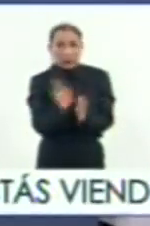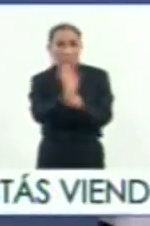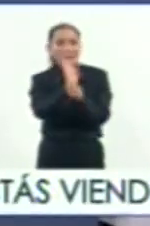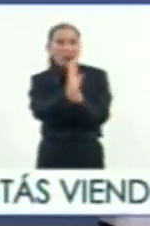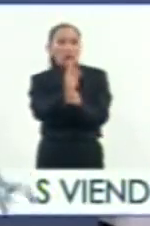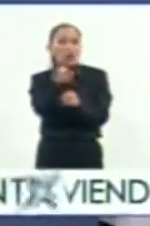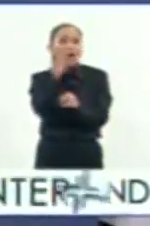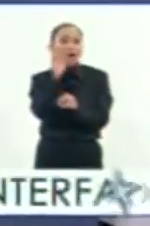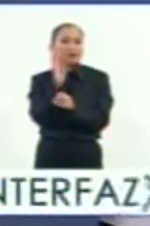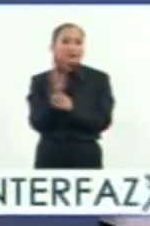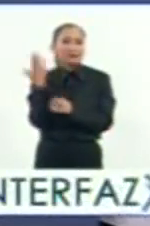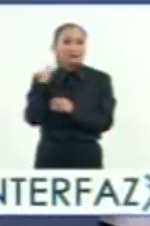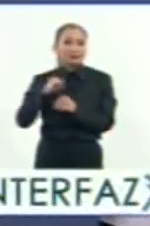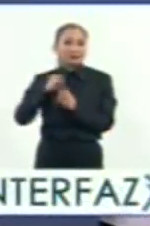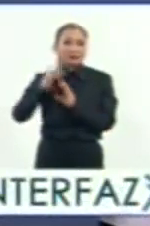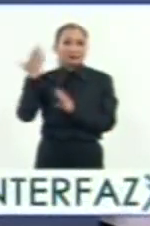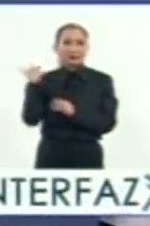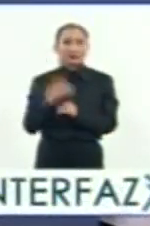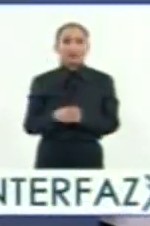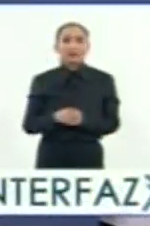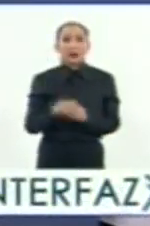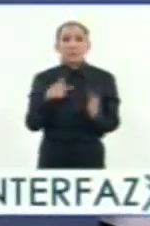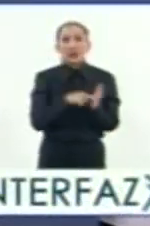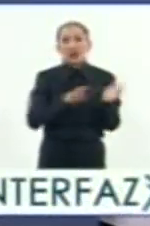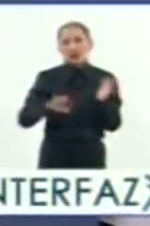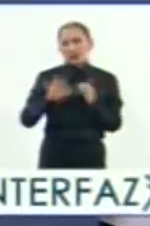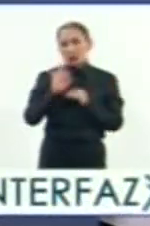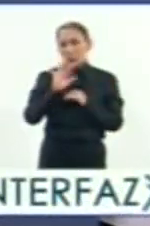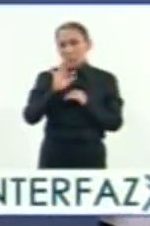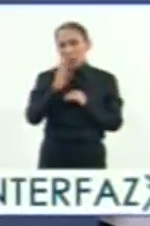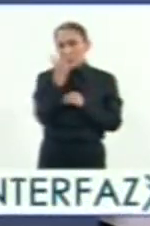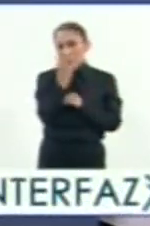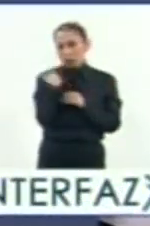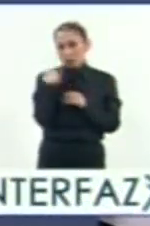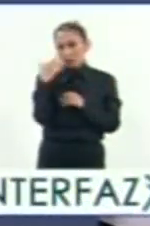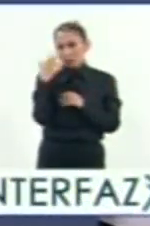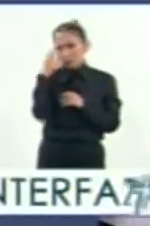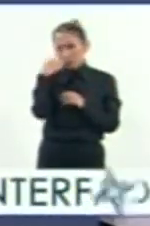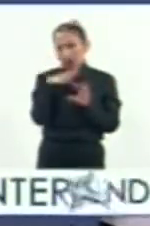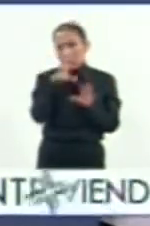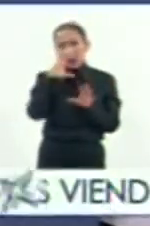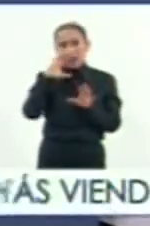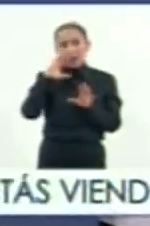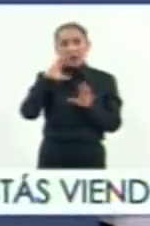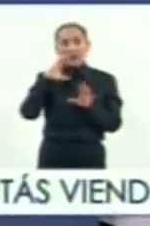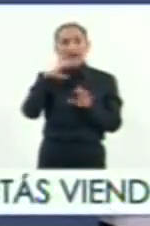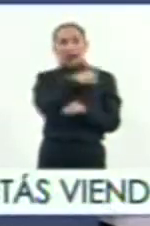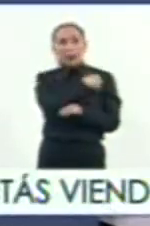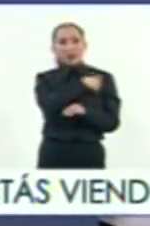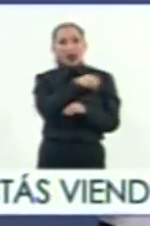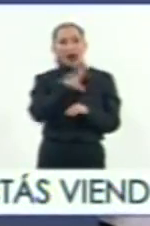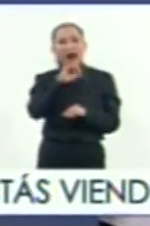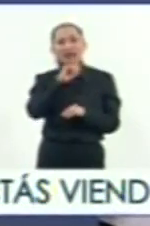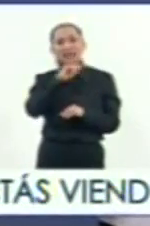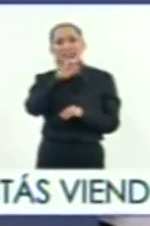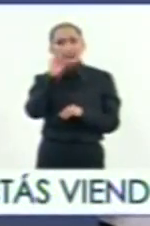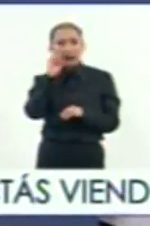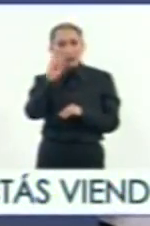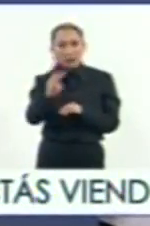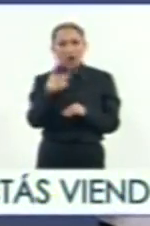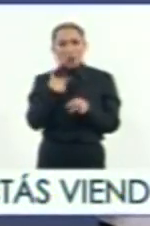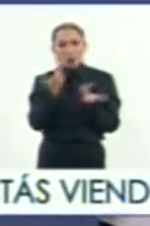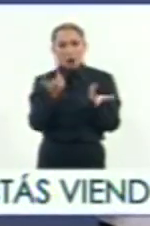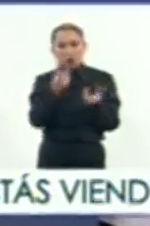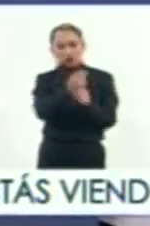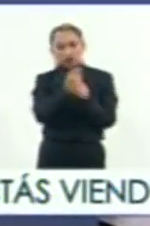película de 1954, si mal no recuerdo, que es Capitán de Castilla, y se ven las piezas de